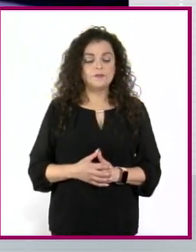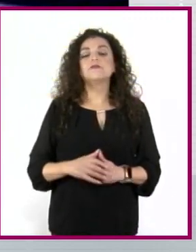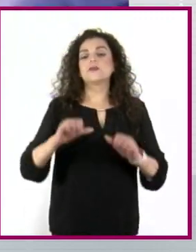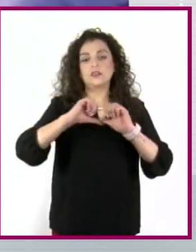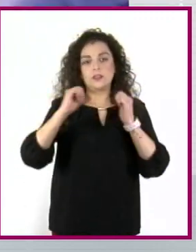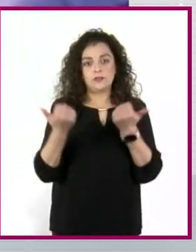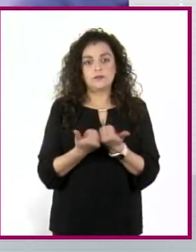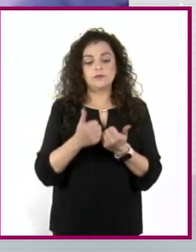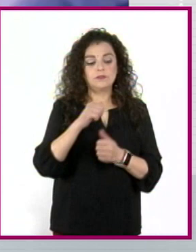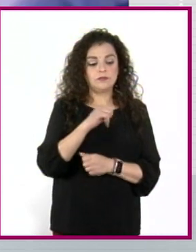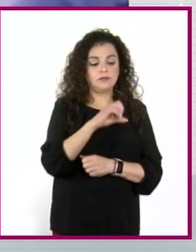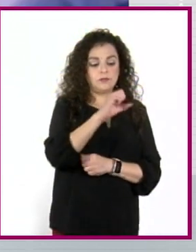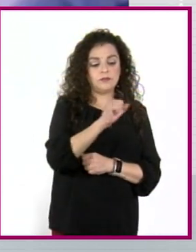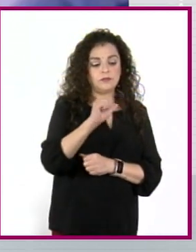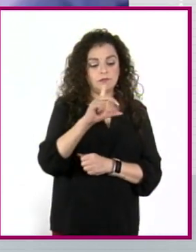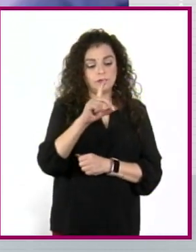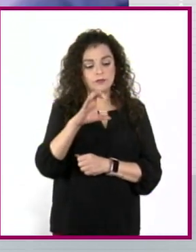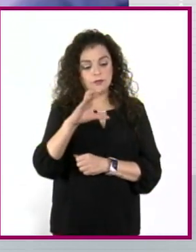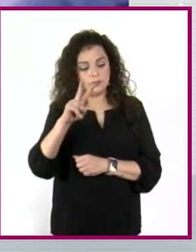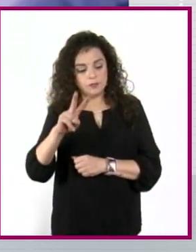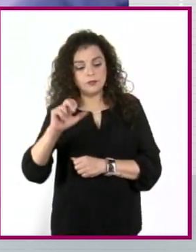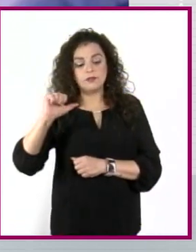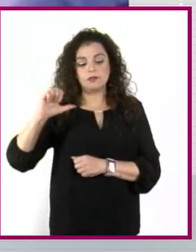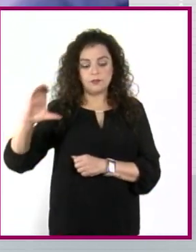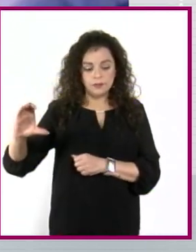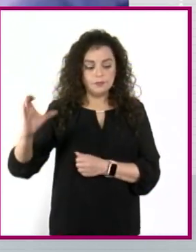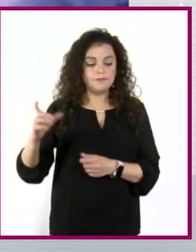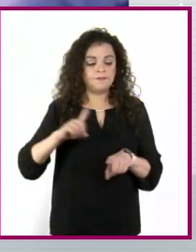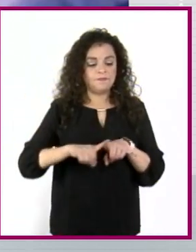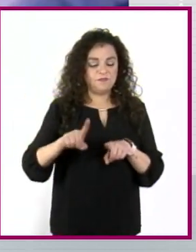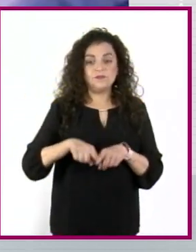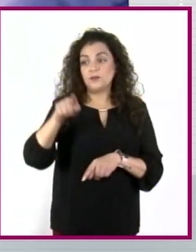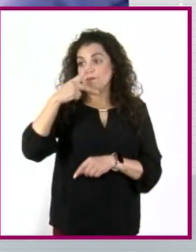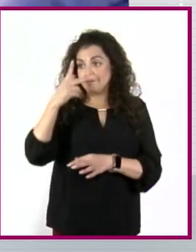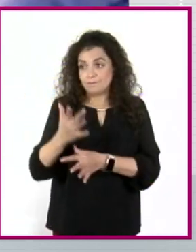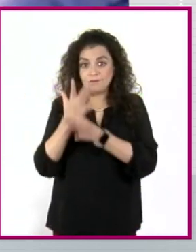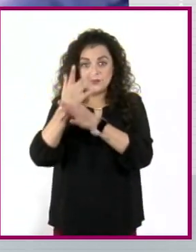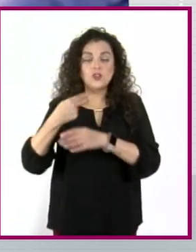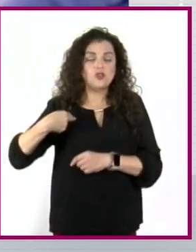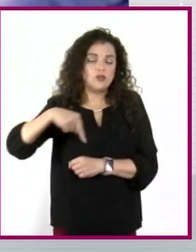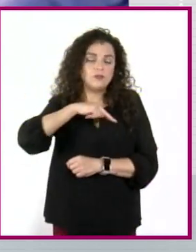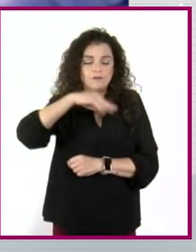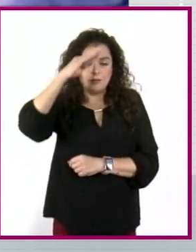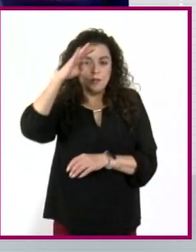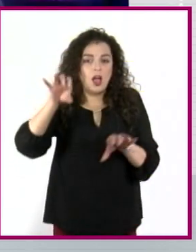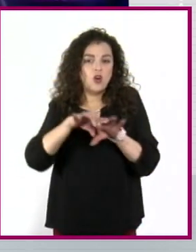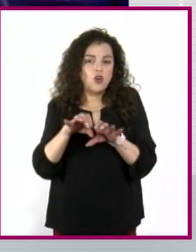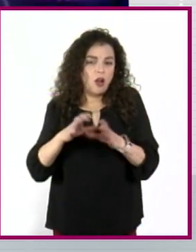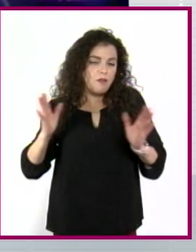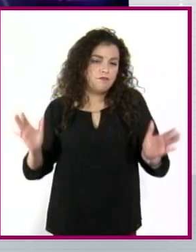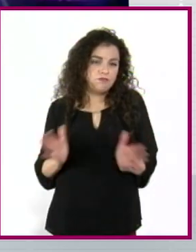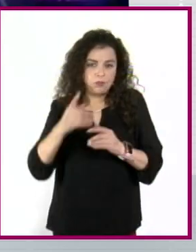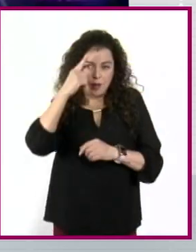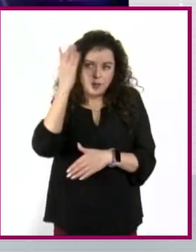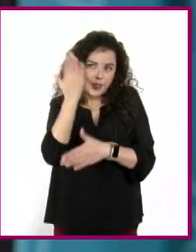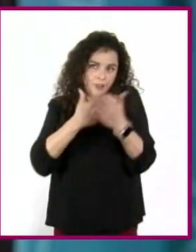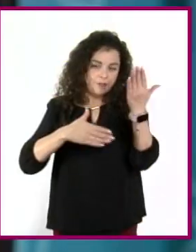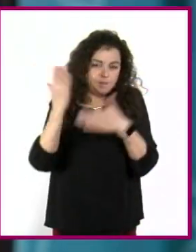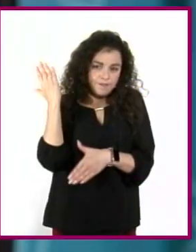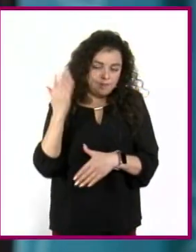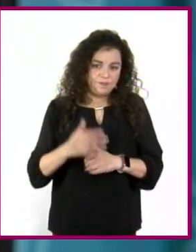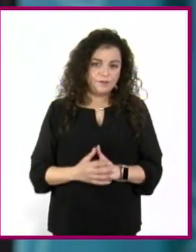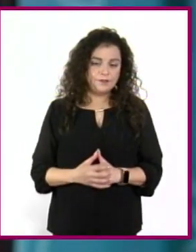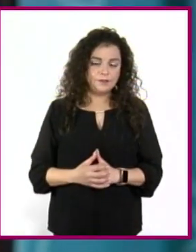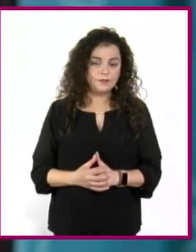asociación civil y pues un poco como describes, vamos buscando nuestra manera de salir adelante y de lograr una causa.